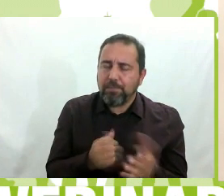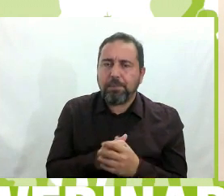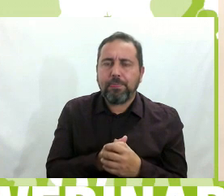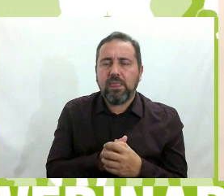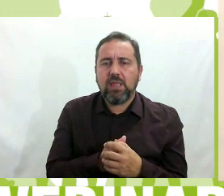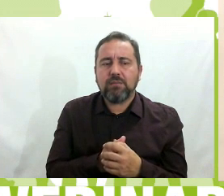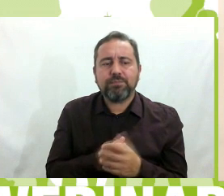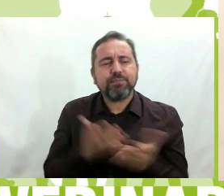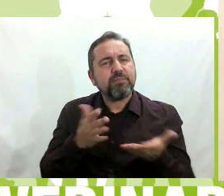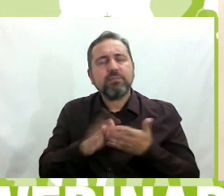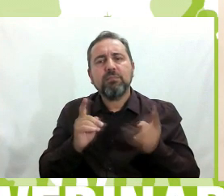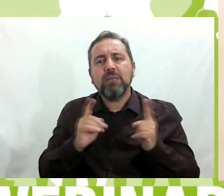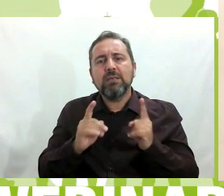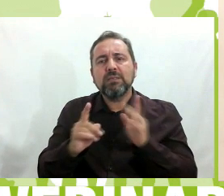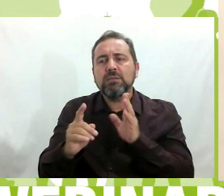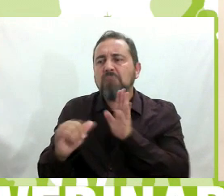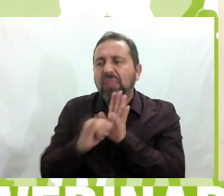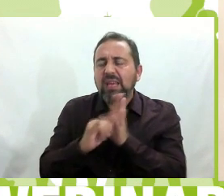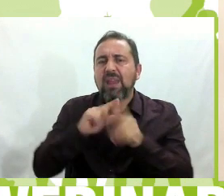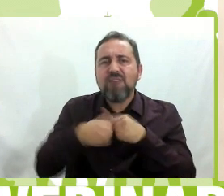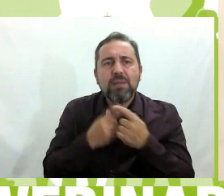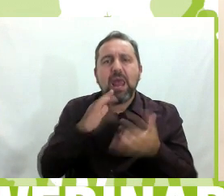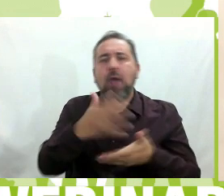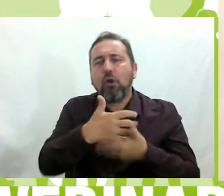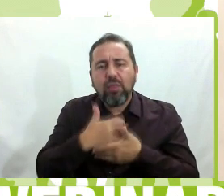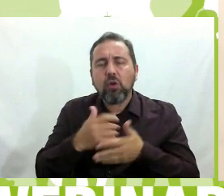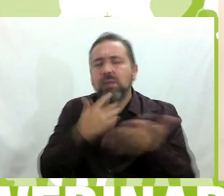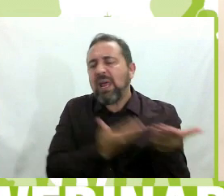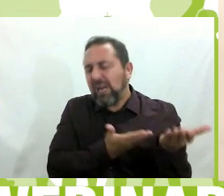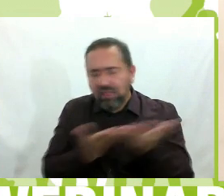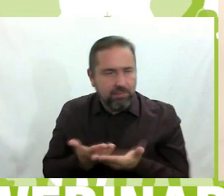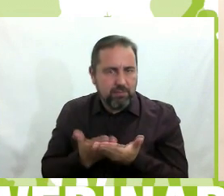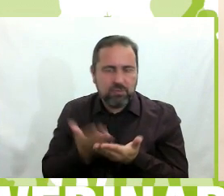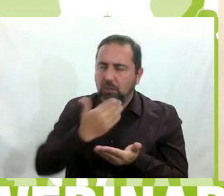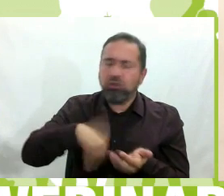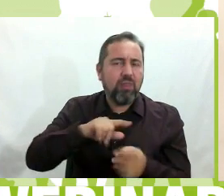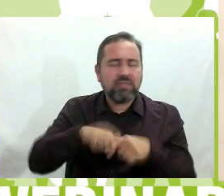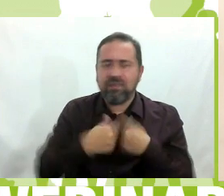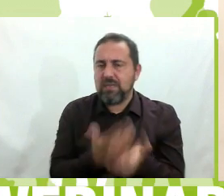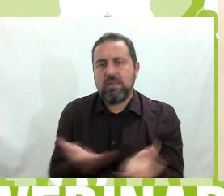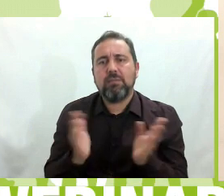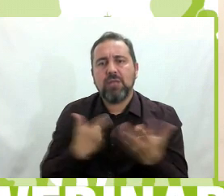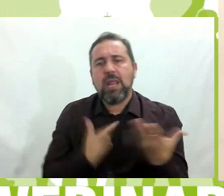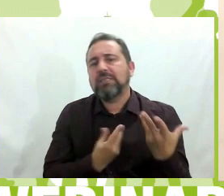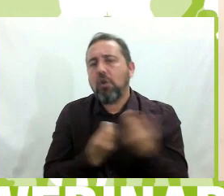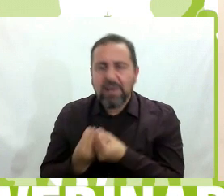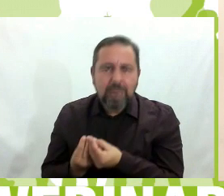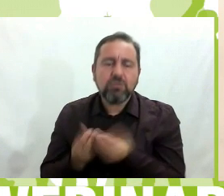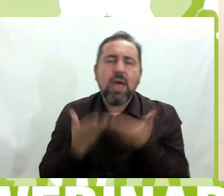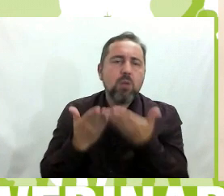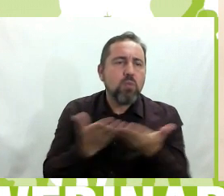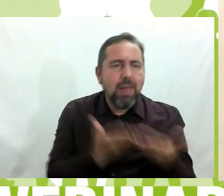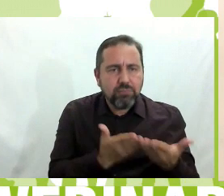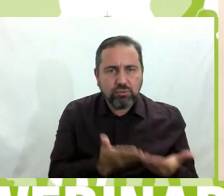un trato totalmente cercano, familiar, acogedor. Recibimos a todas las familias, las acompañamos, las ayudamos